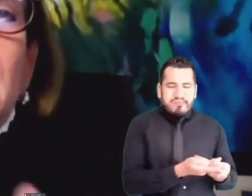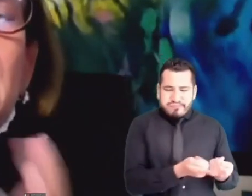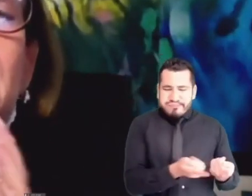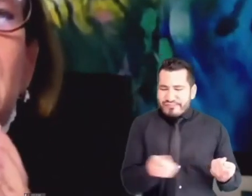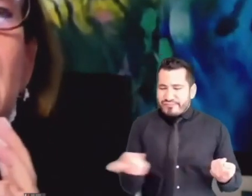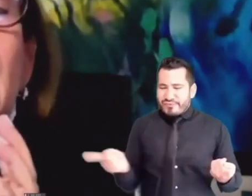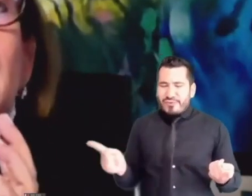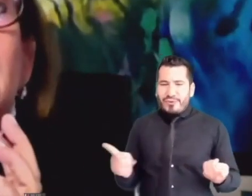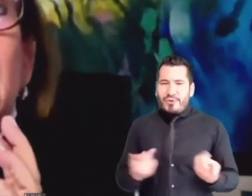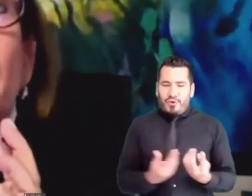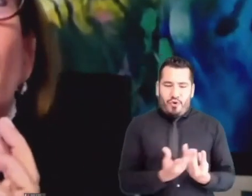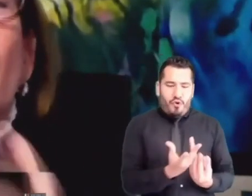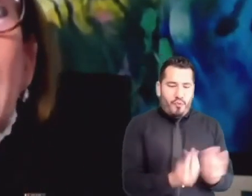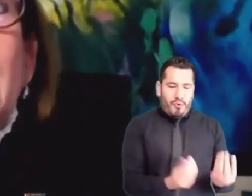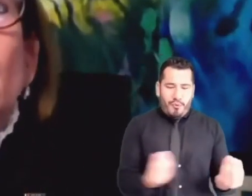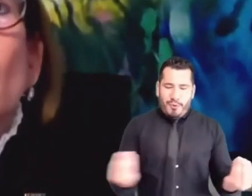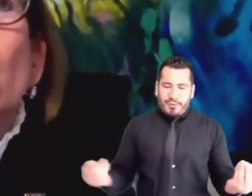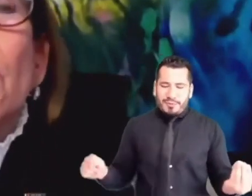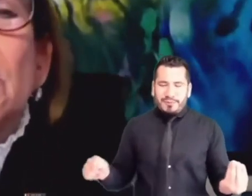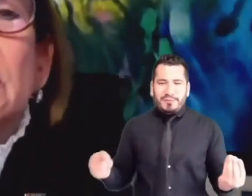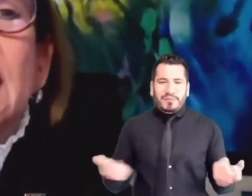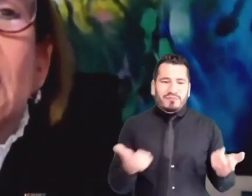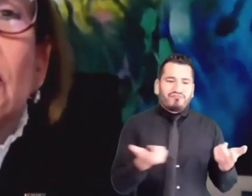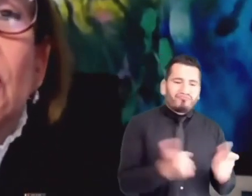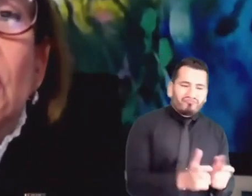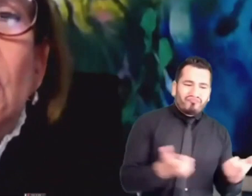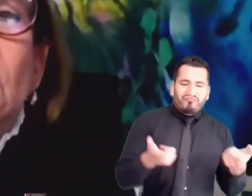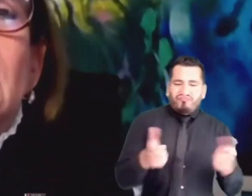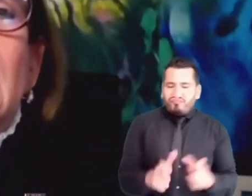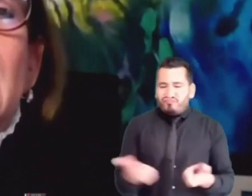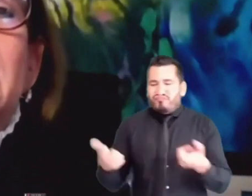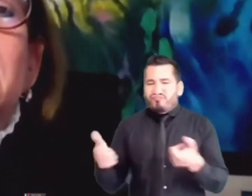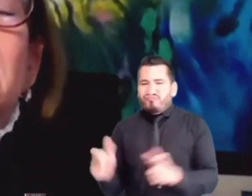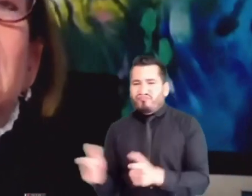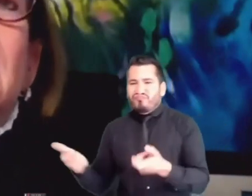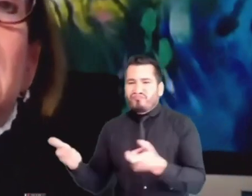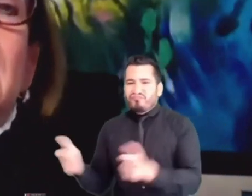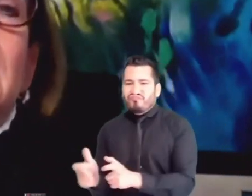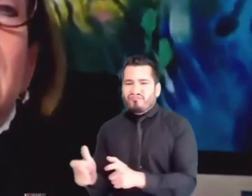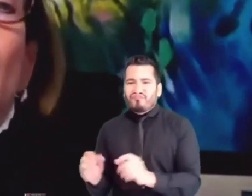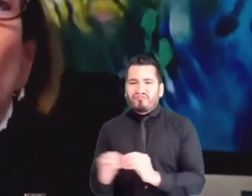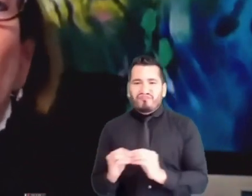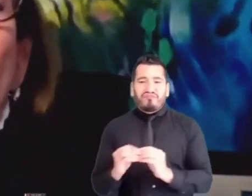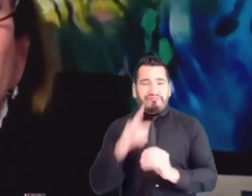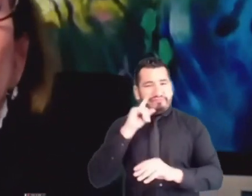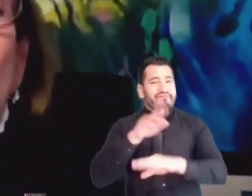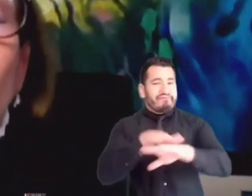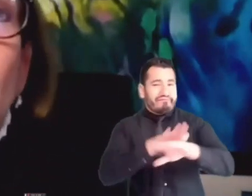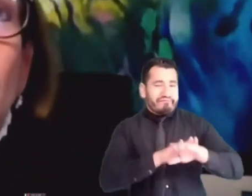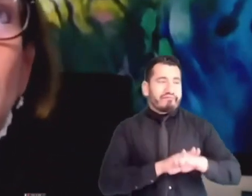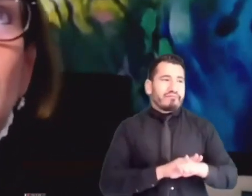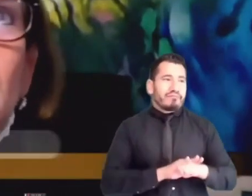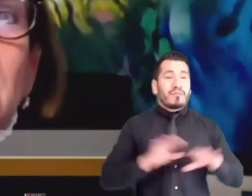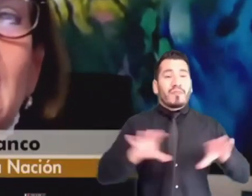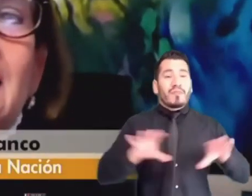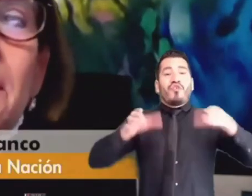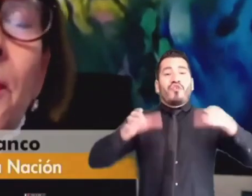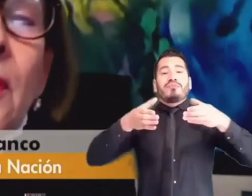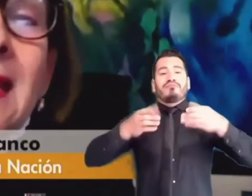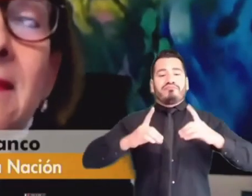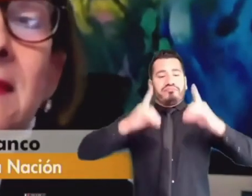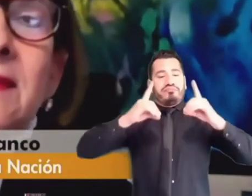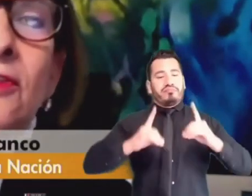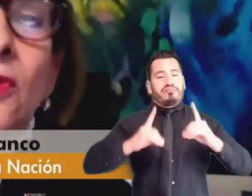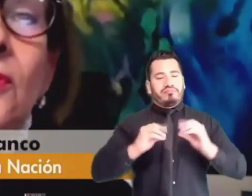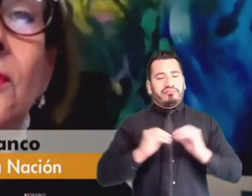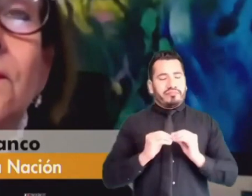En que al estar por fuera esos grupos minoritarios del grupo decisorio, del equipo